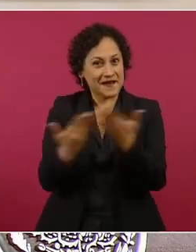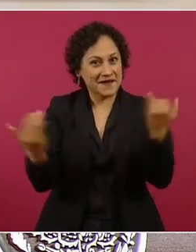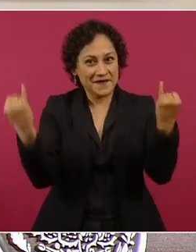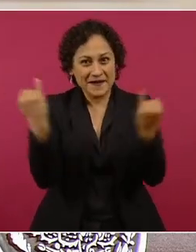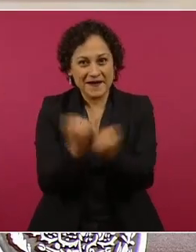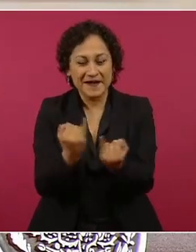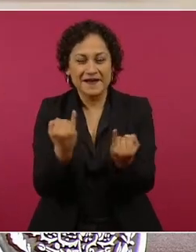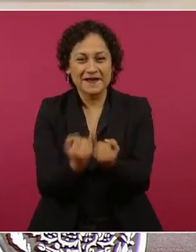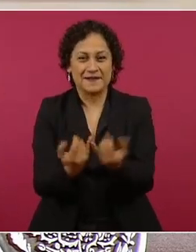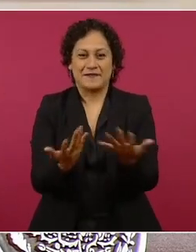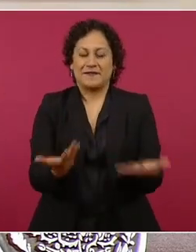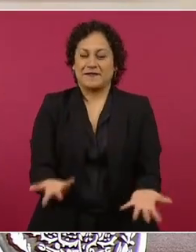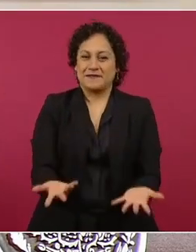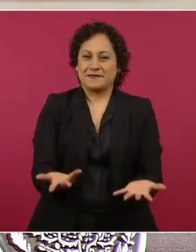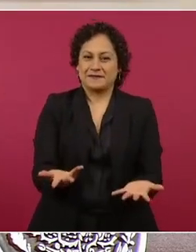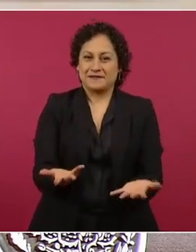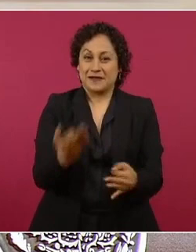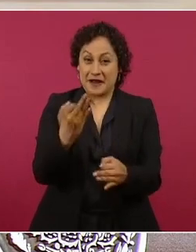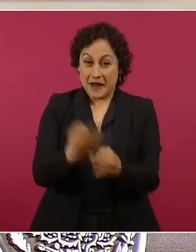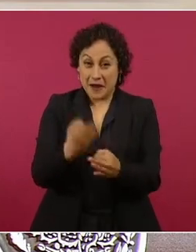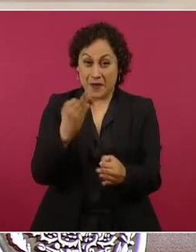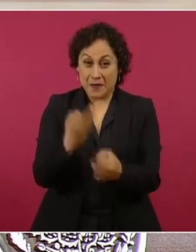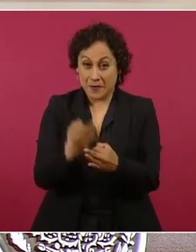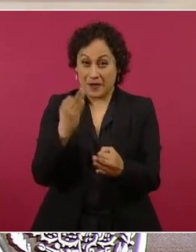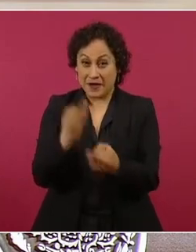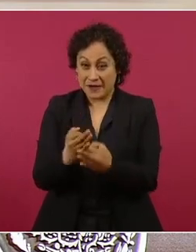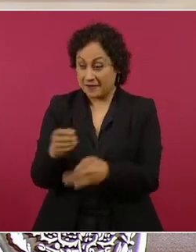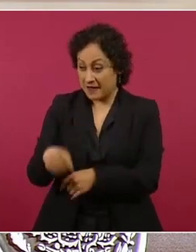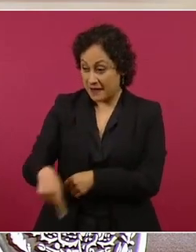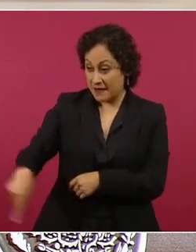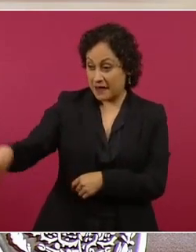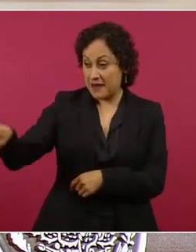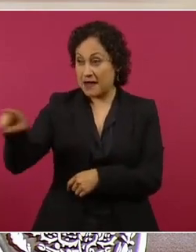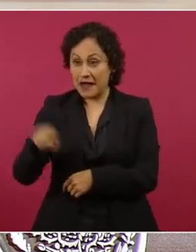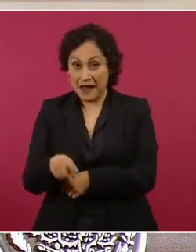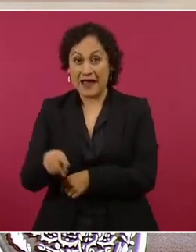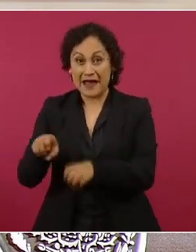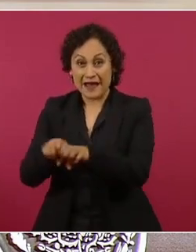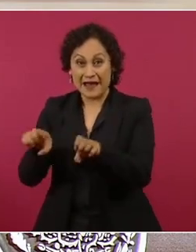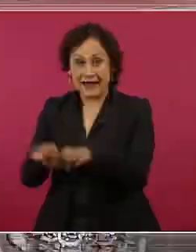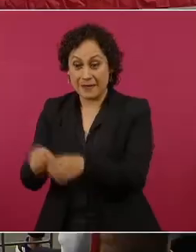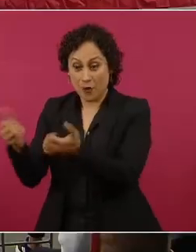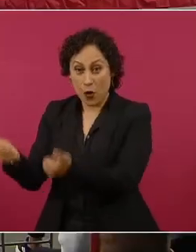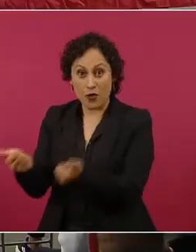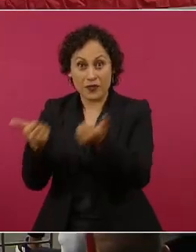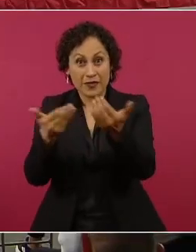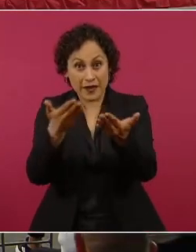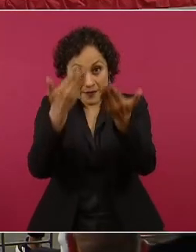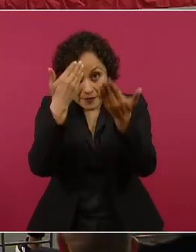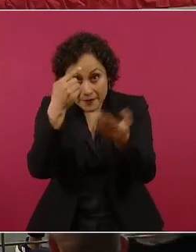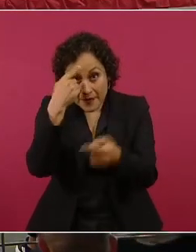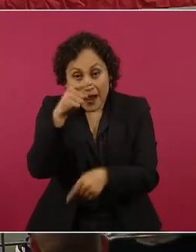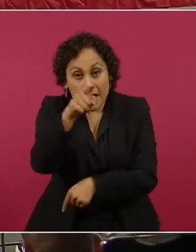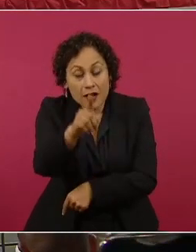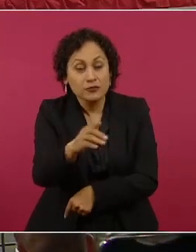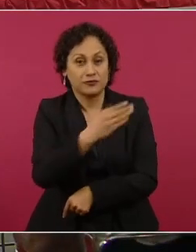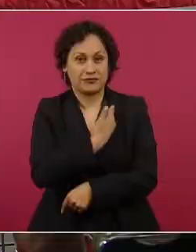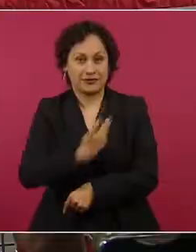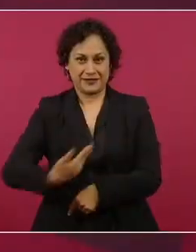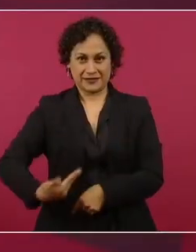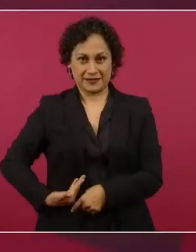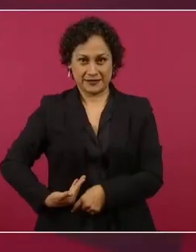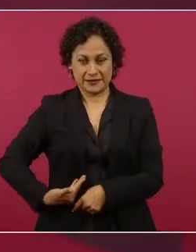pero es el presidente que más ha ayudado al deporte en la historia. Yo conozco eso y yo por eso